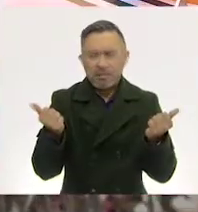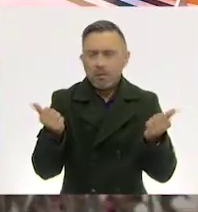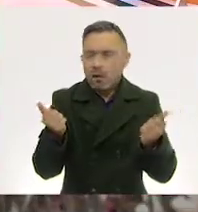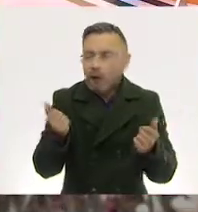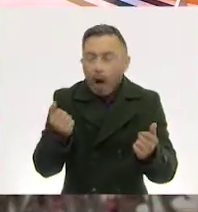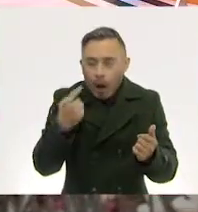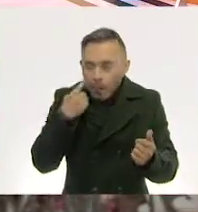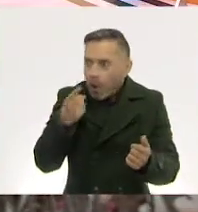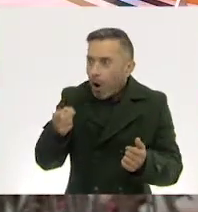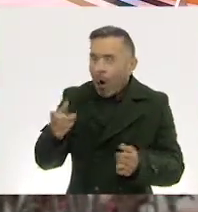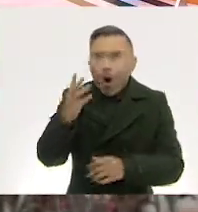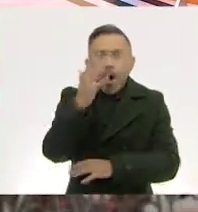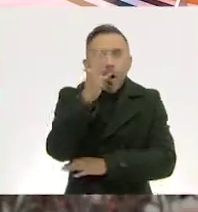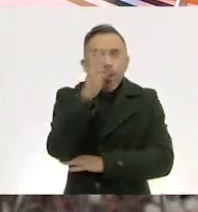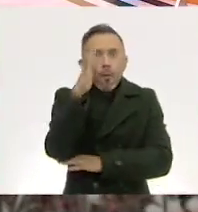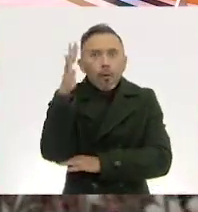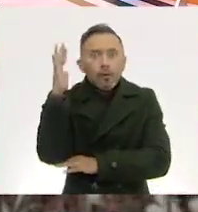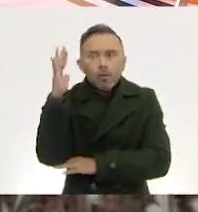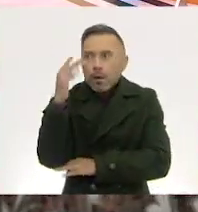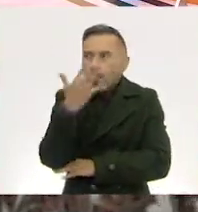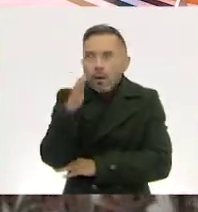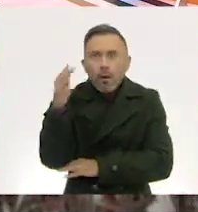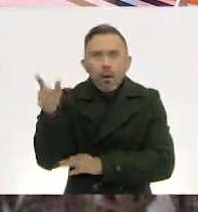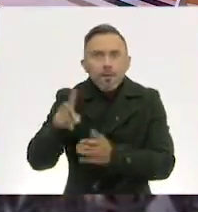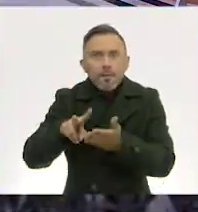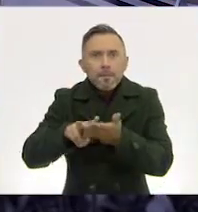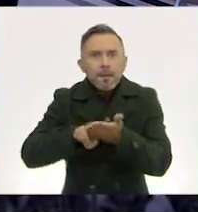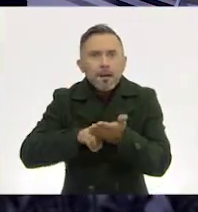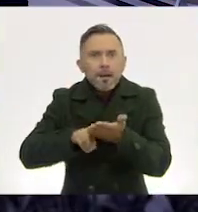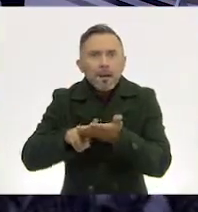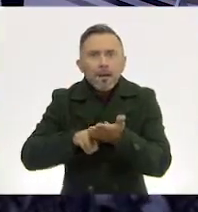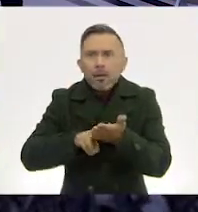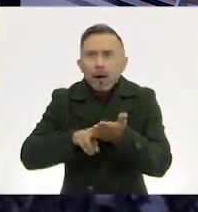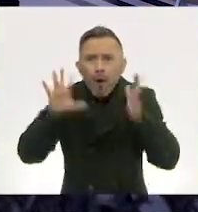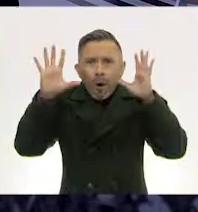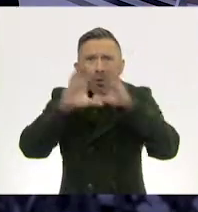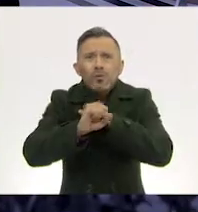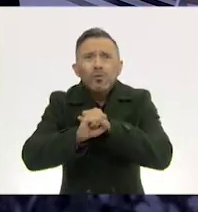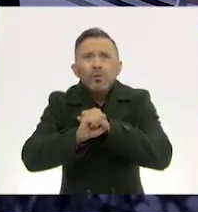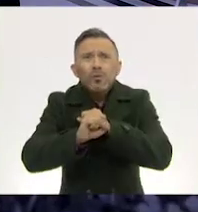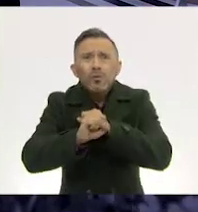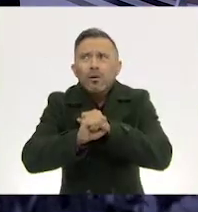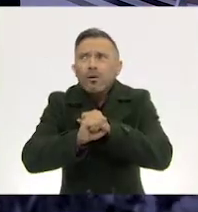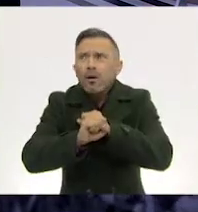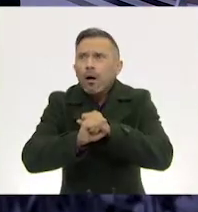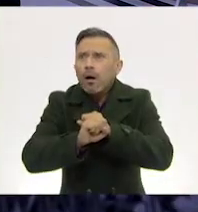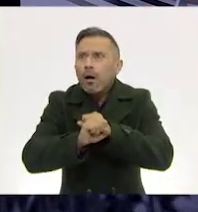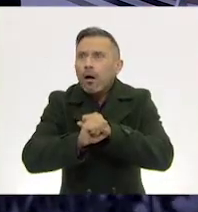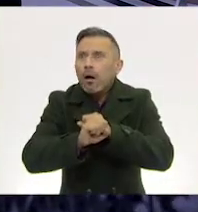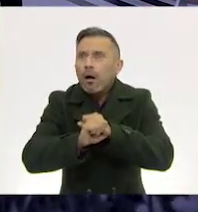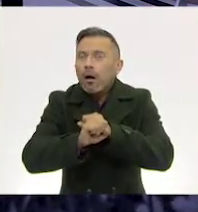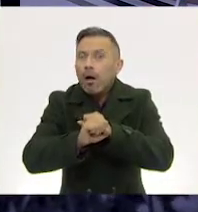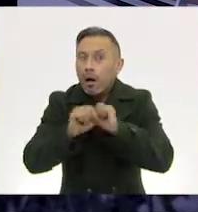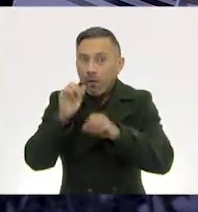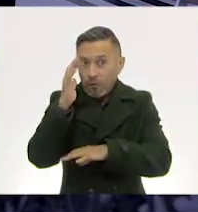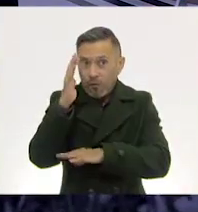un bosque verde y oscuro. ¿Por encima?